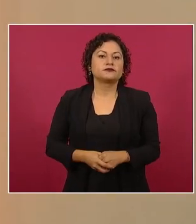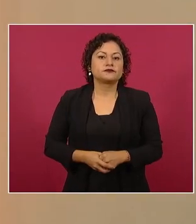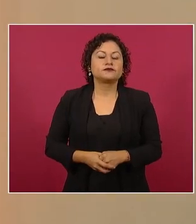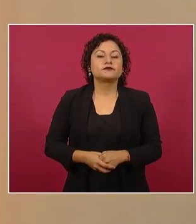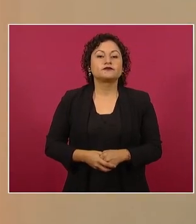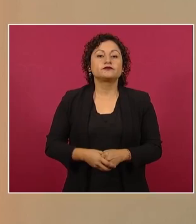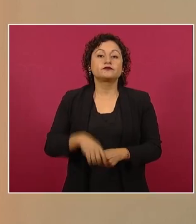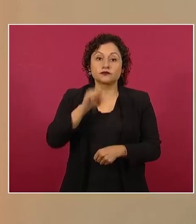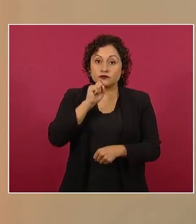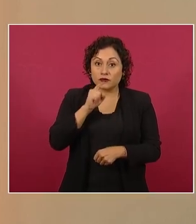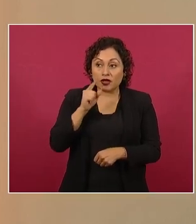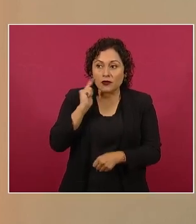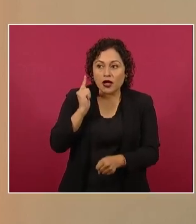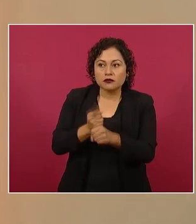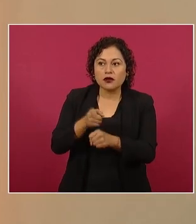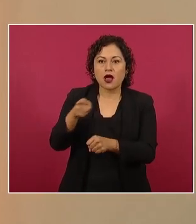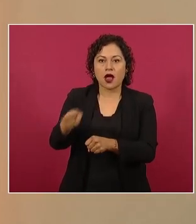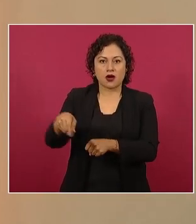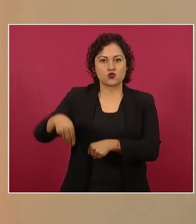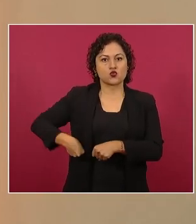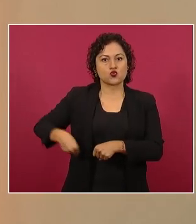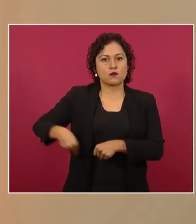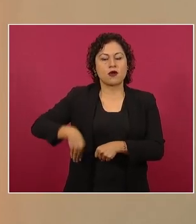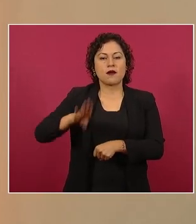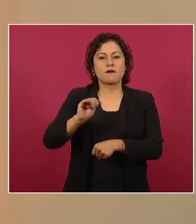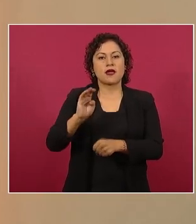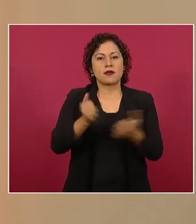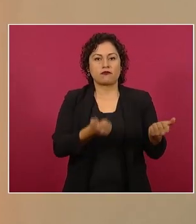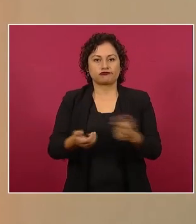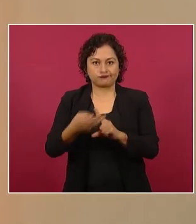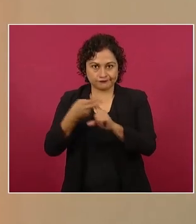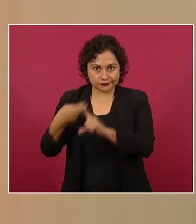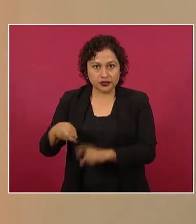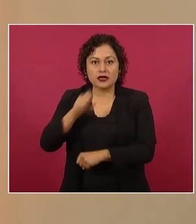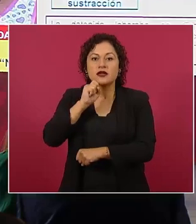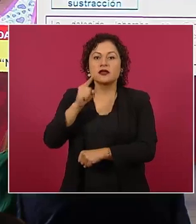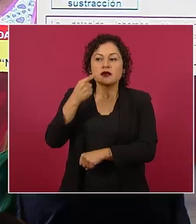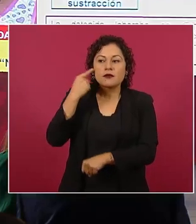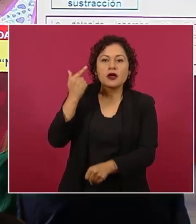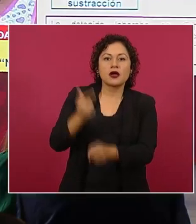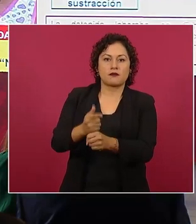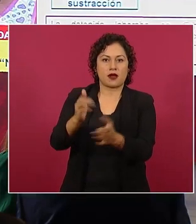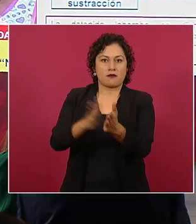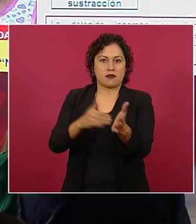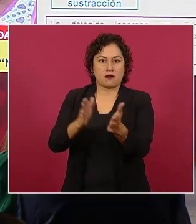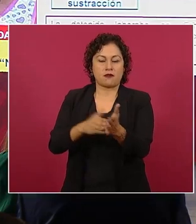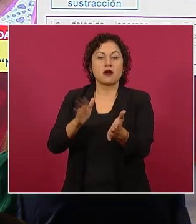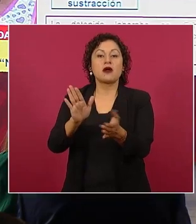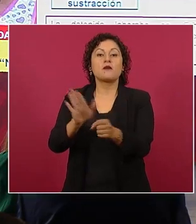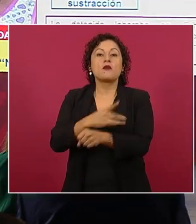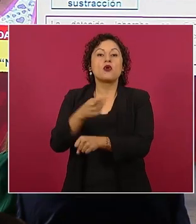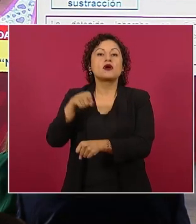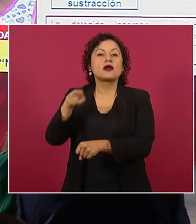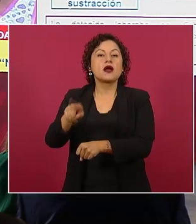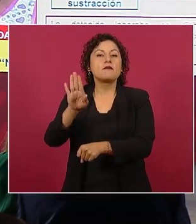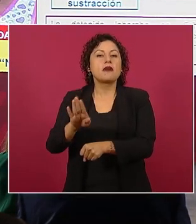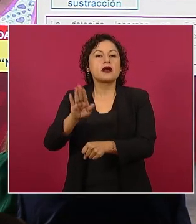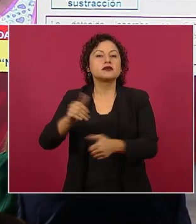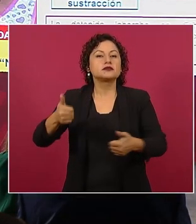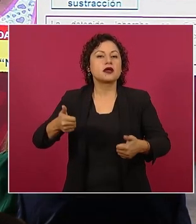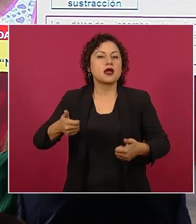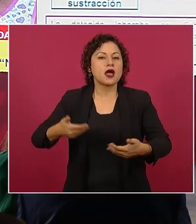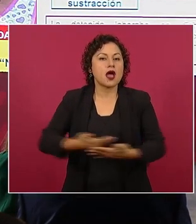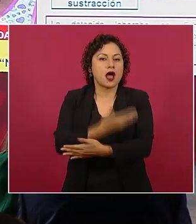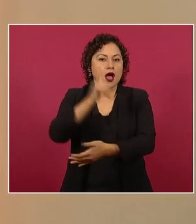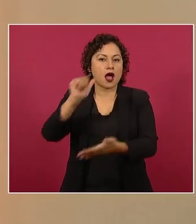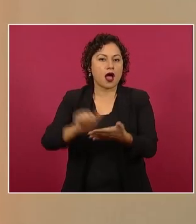falsificación de documentos porque la imputada modificó el certificado original, queriendo hacer